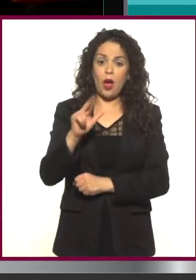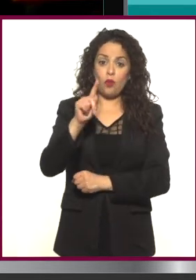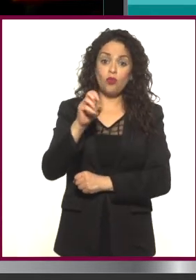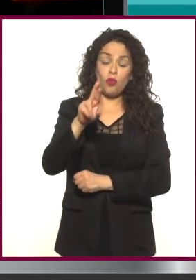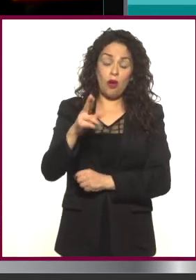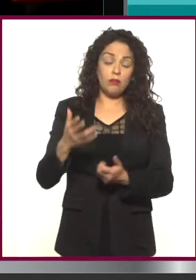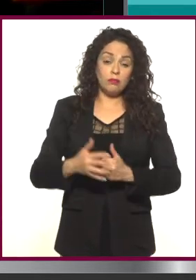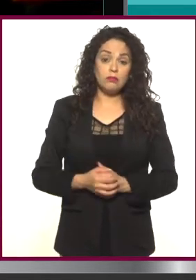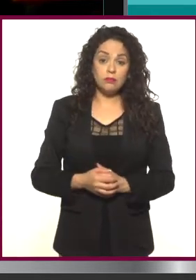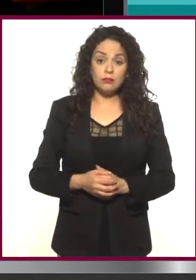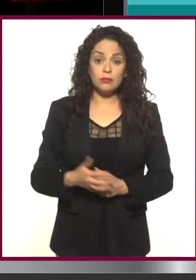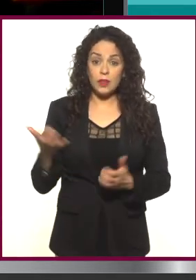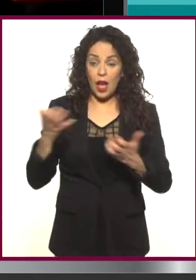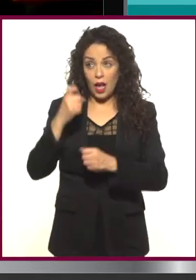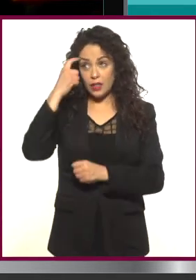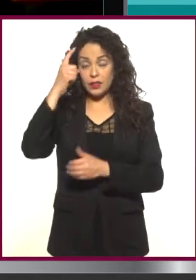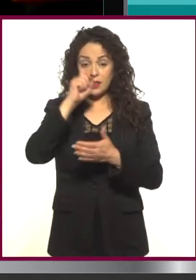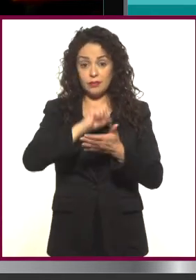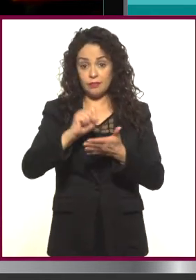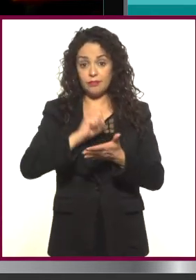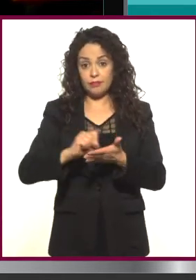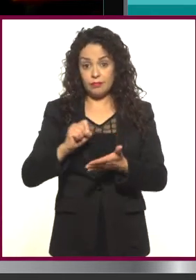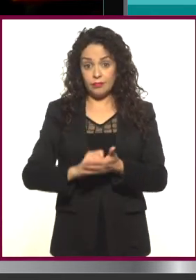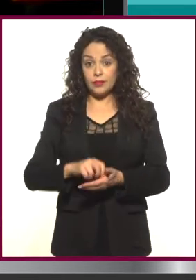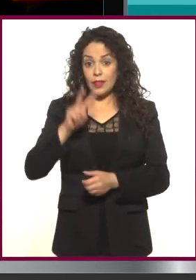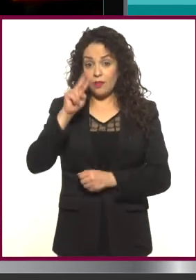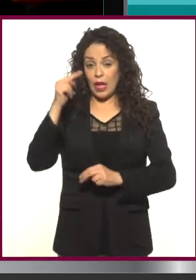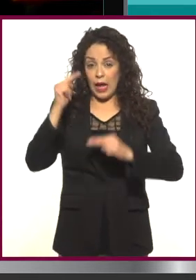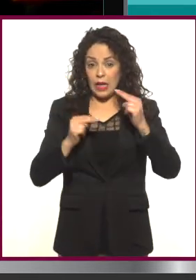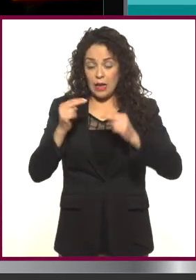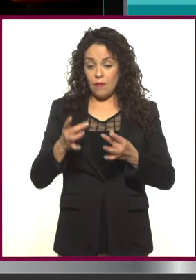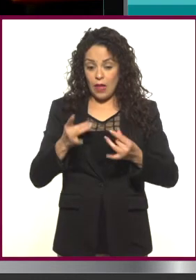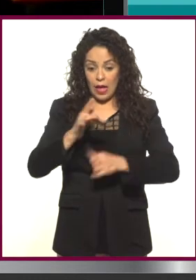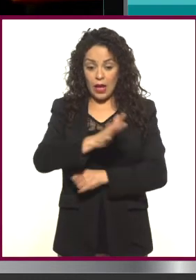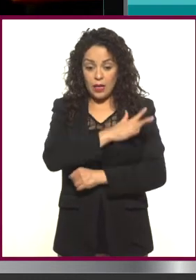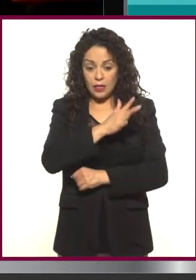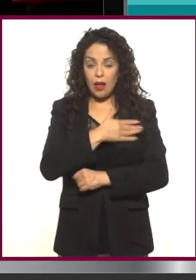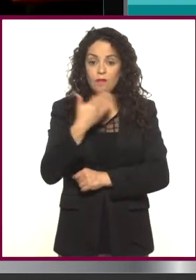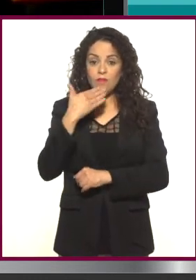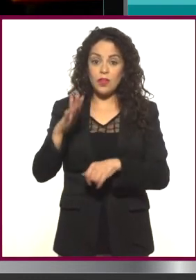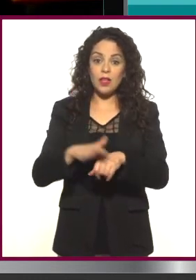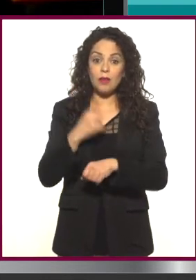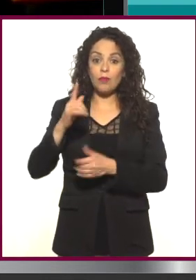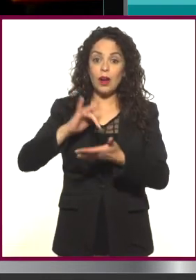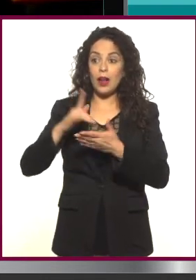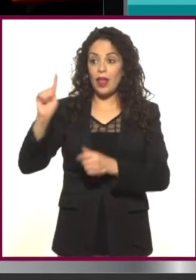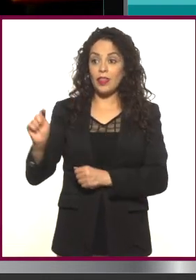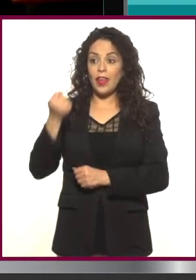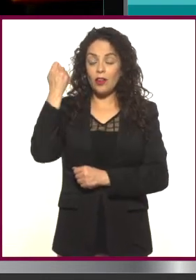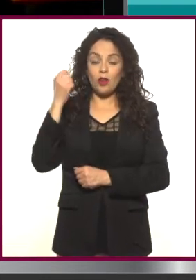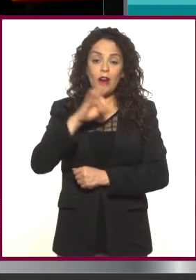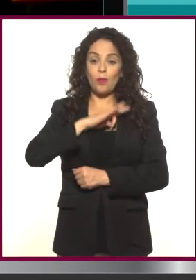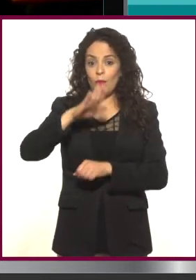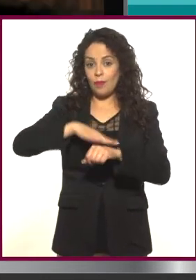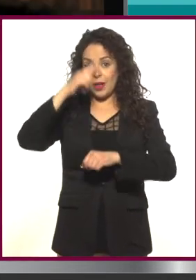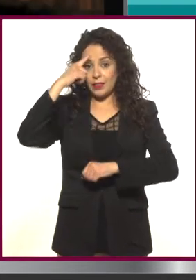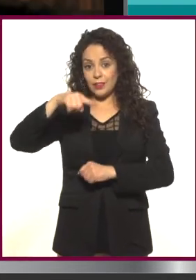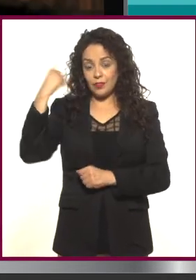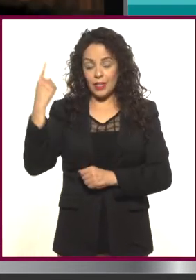¿no? Y se llegan a un nivel de calidad gracias a esta tecnología que ha abaratado los costes del cine muchísimo.